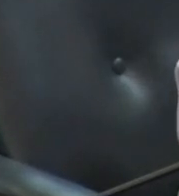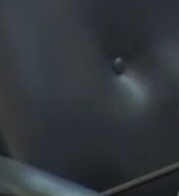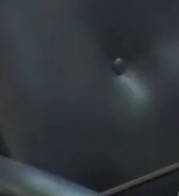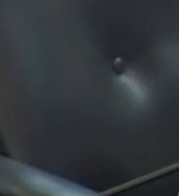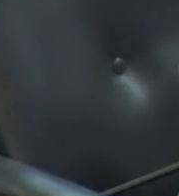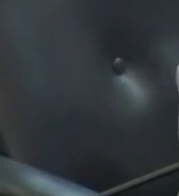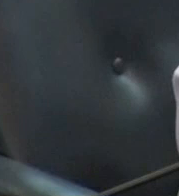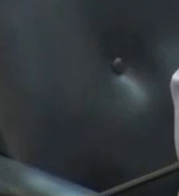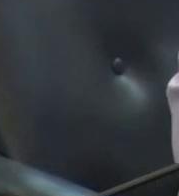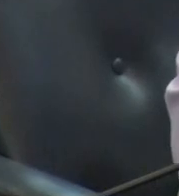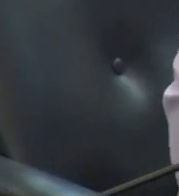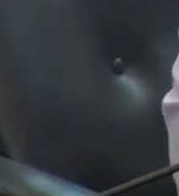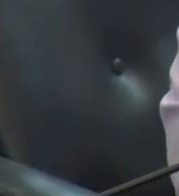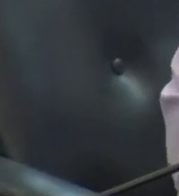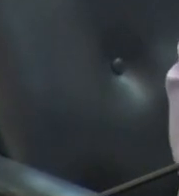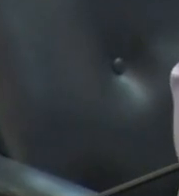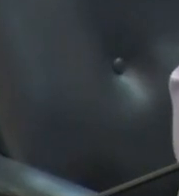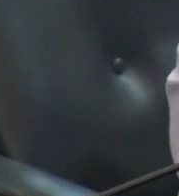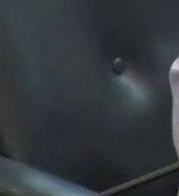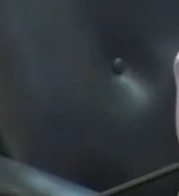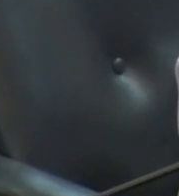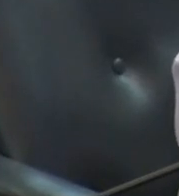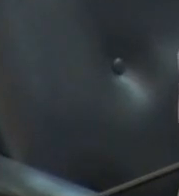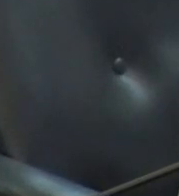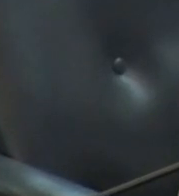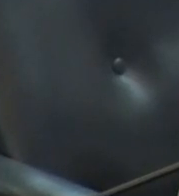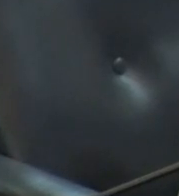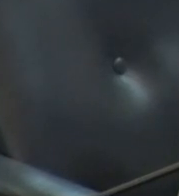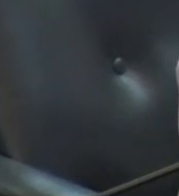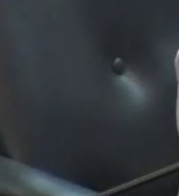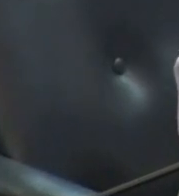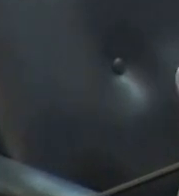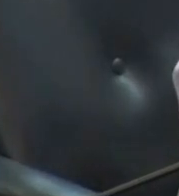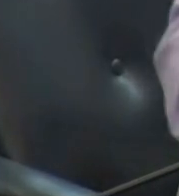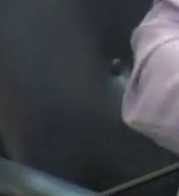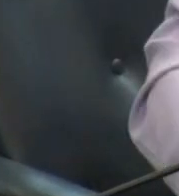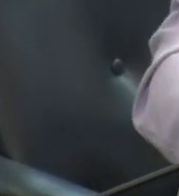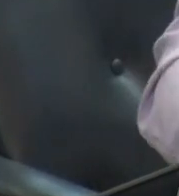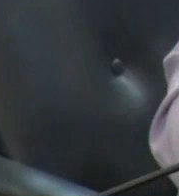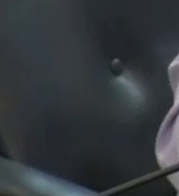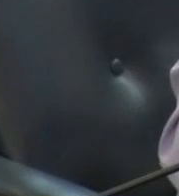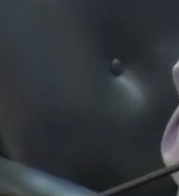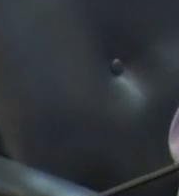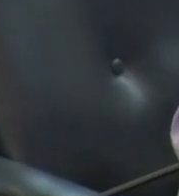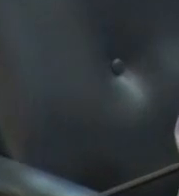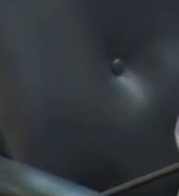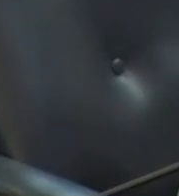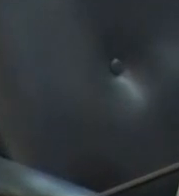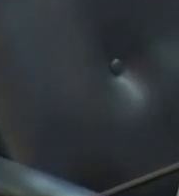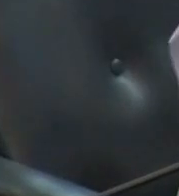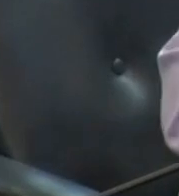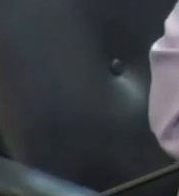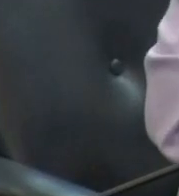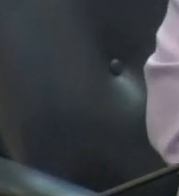presidente de la DESCO el que saque el listado, sino el referente político del diputado. Y eso no puede ser así. Yo estoy